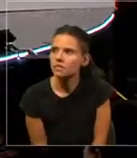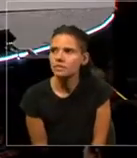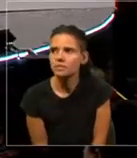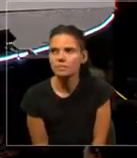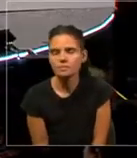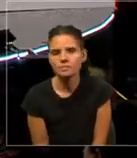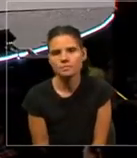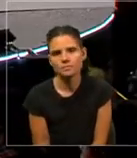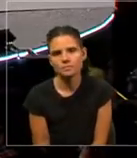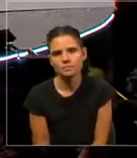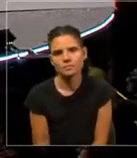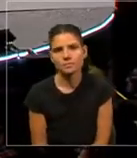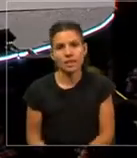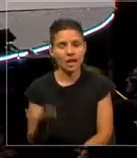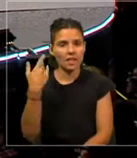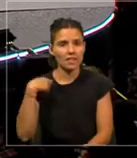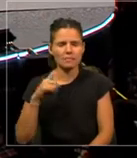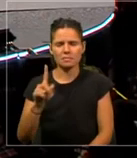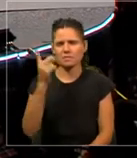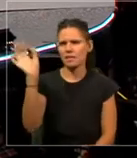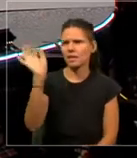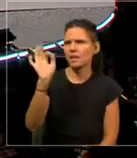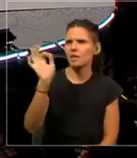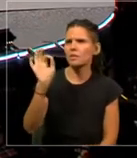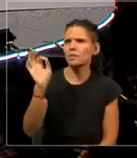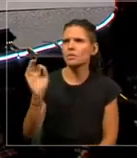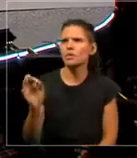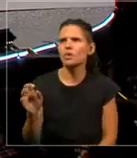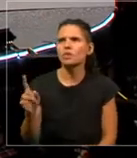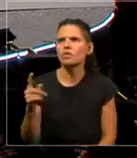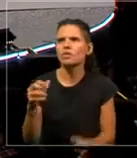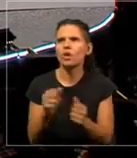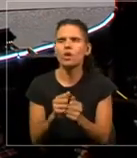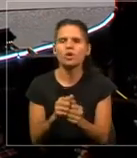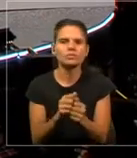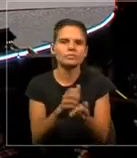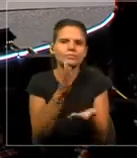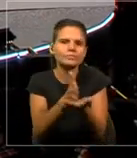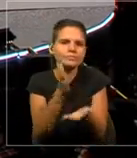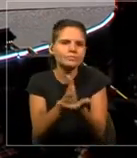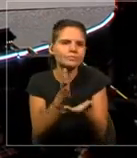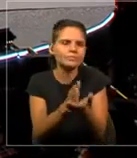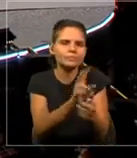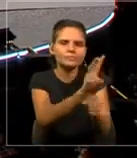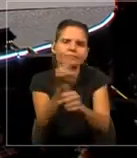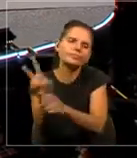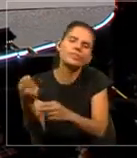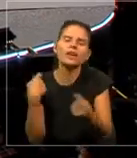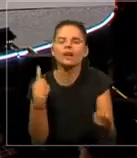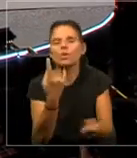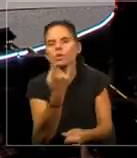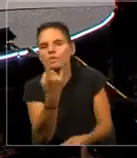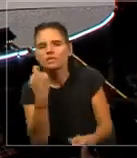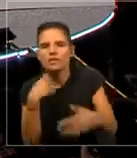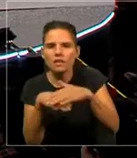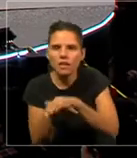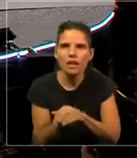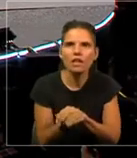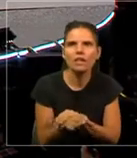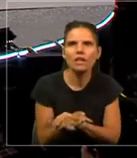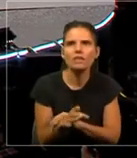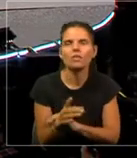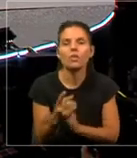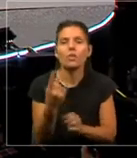O sea, cuando yo tuve la primera reunión, tuve una reunión así en el ámbito académico, yo estoy ahora en una universidad, que la Universidad Abierta